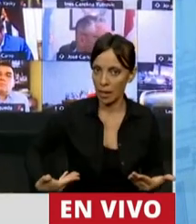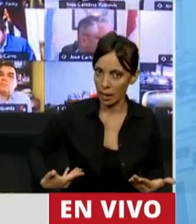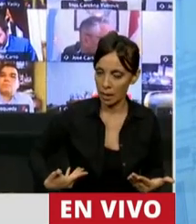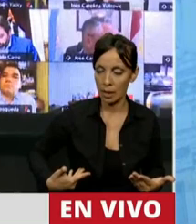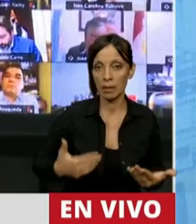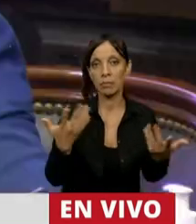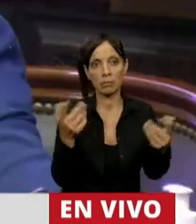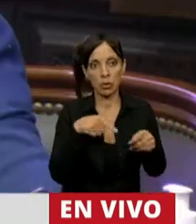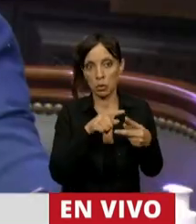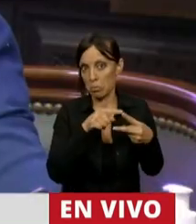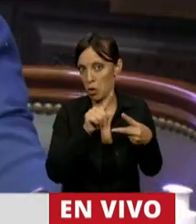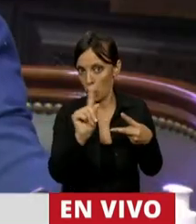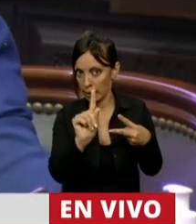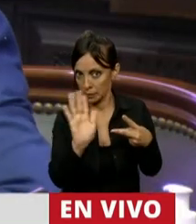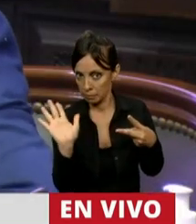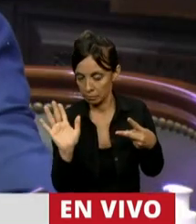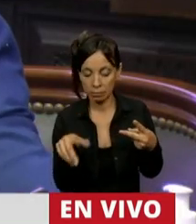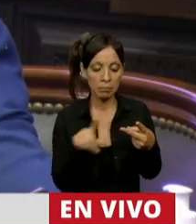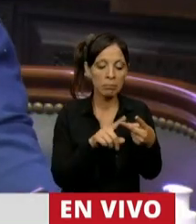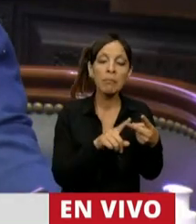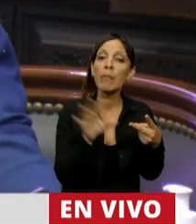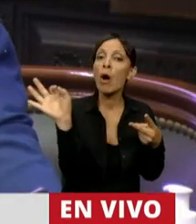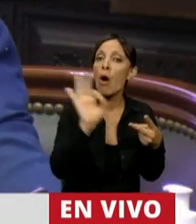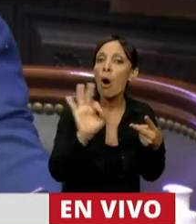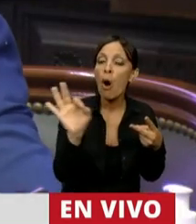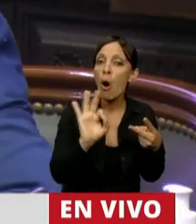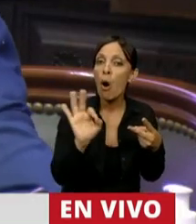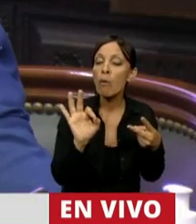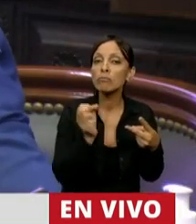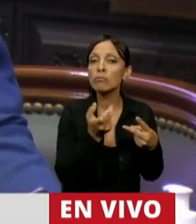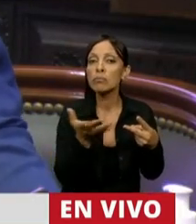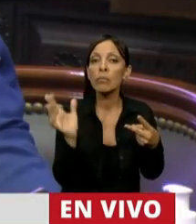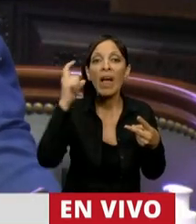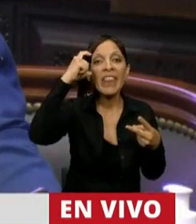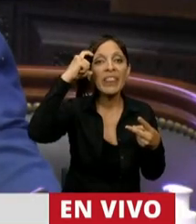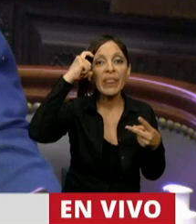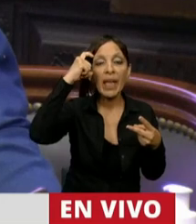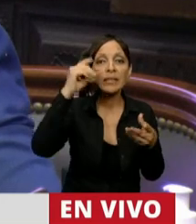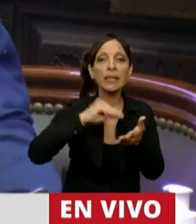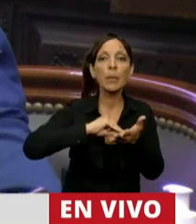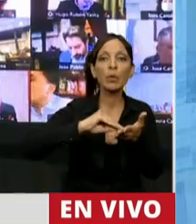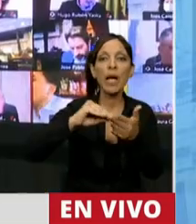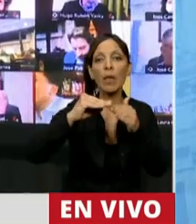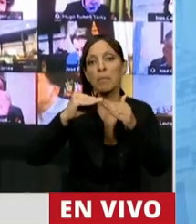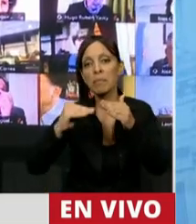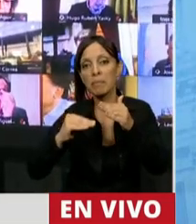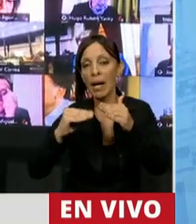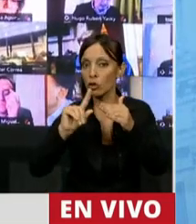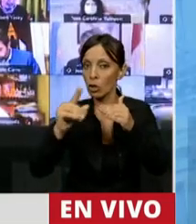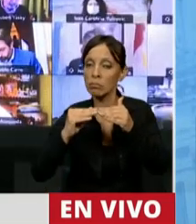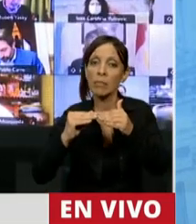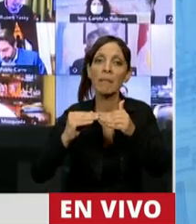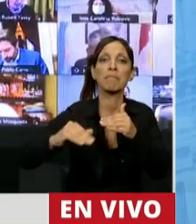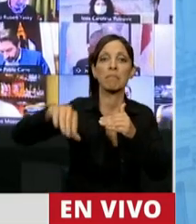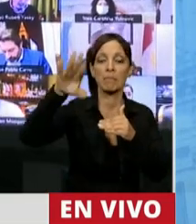que evidentemente no sucede, o por un número no inferior a 10 diputados dirigidos por escrito